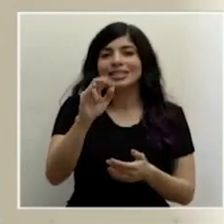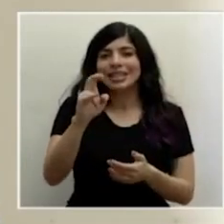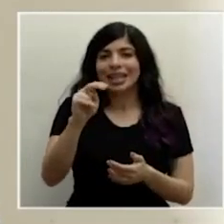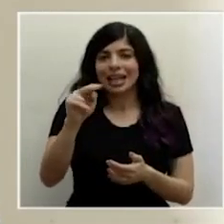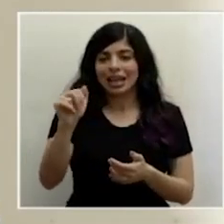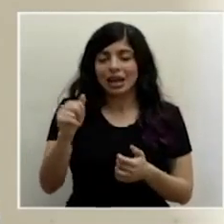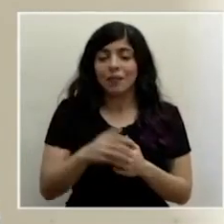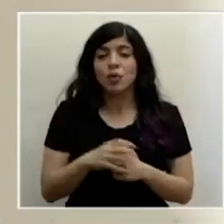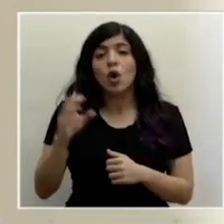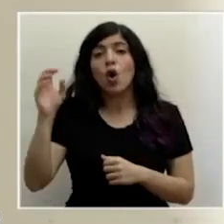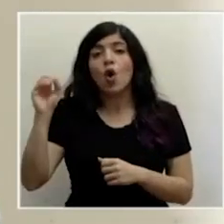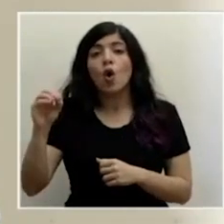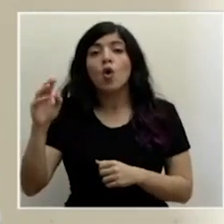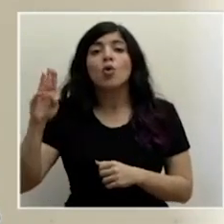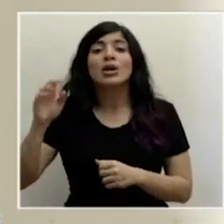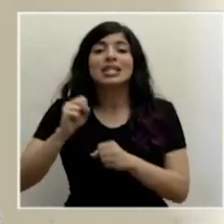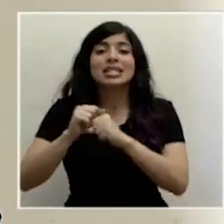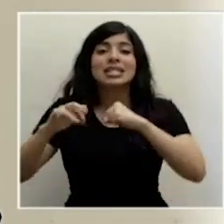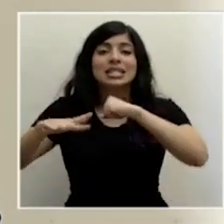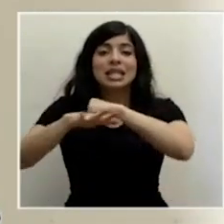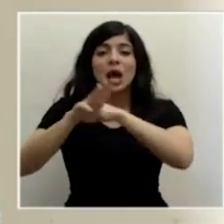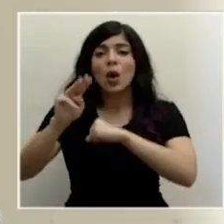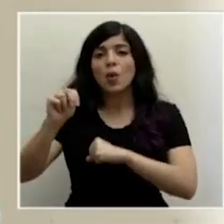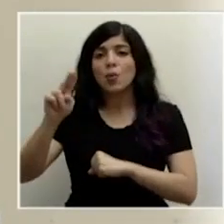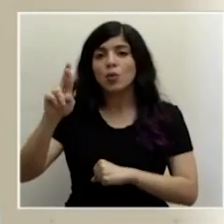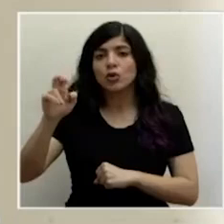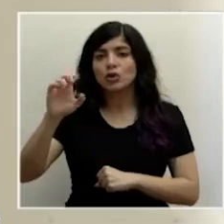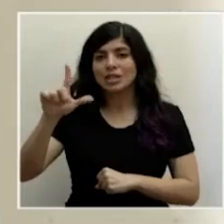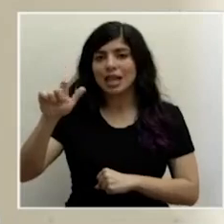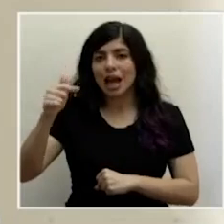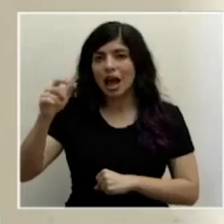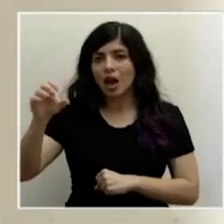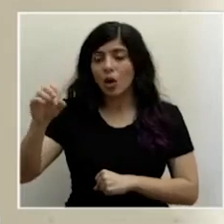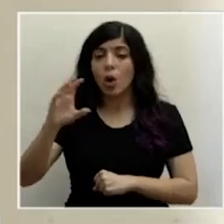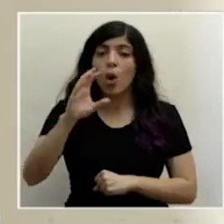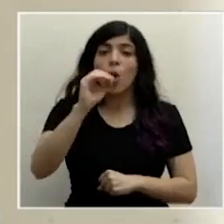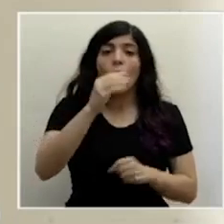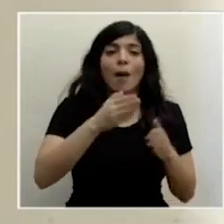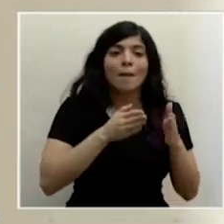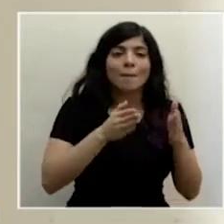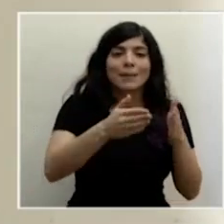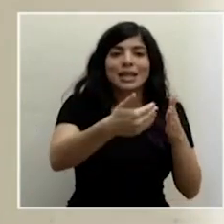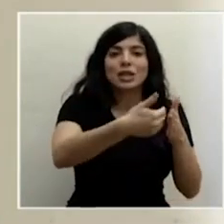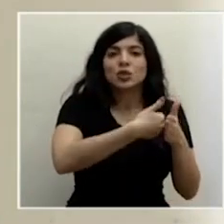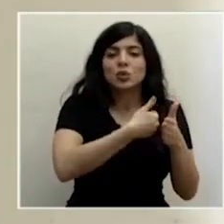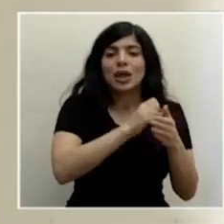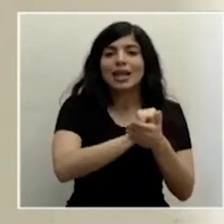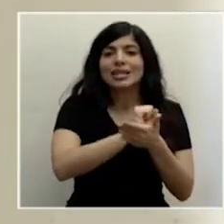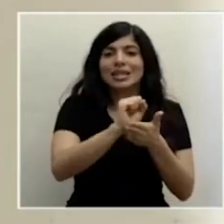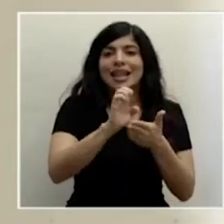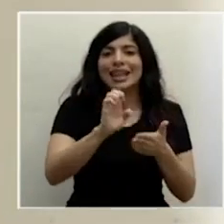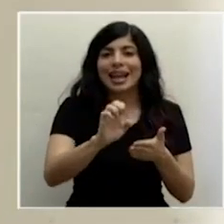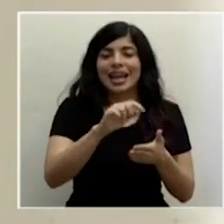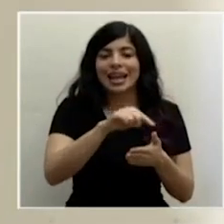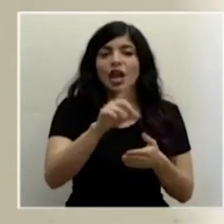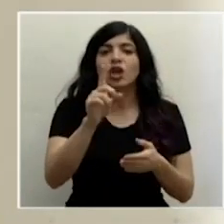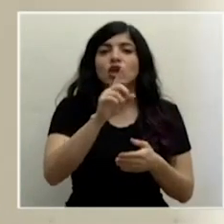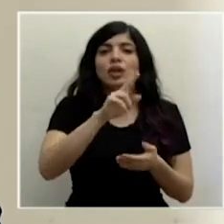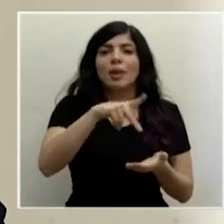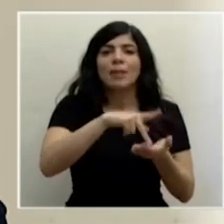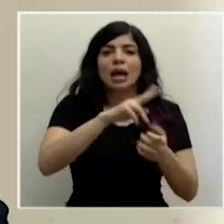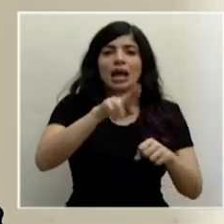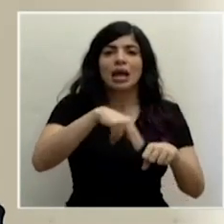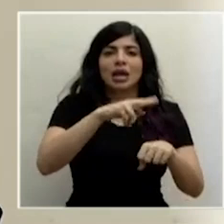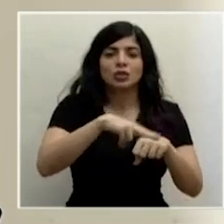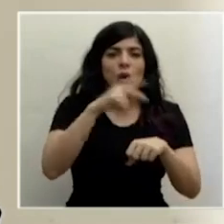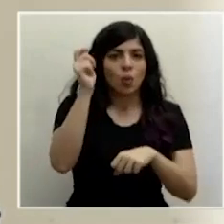Morciélago, Islas Morciélago y la Península de Santa Elena, en el Parque Nacional Guanacaste y Santa Rosa, son